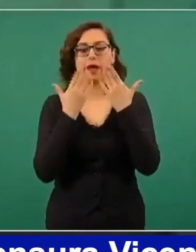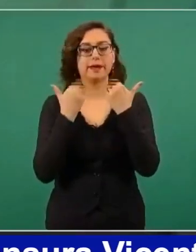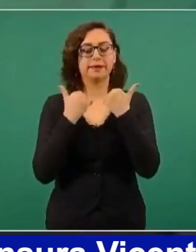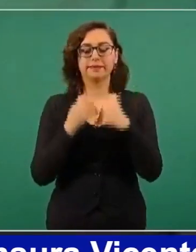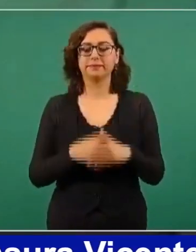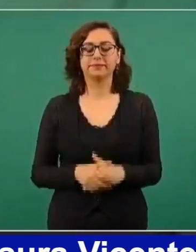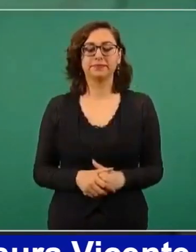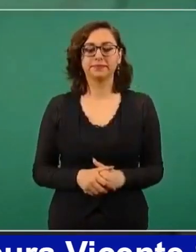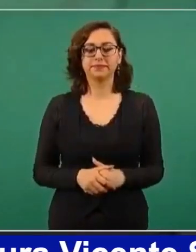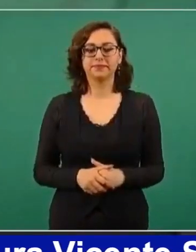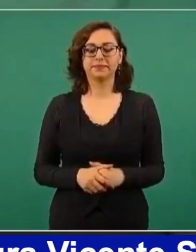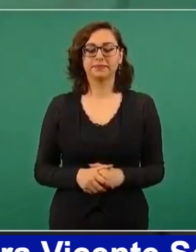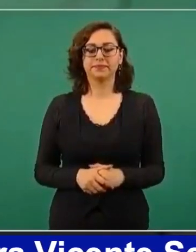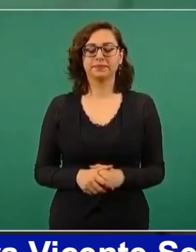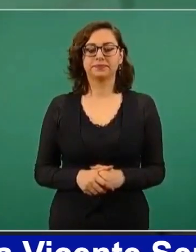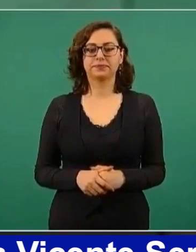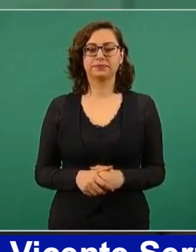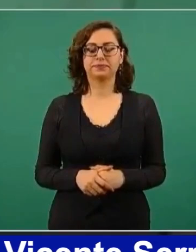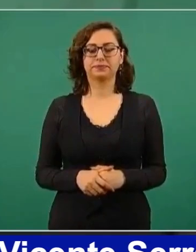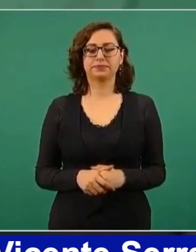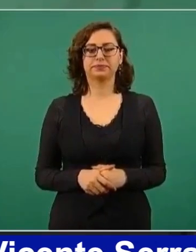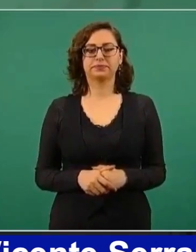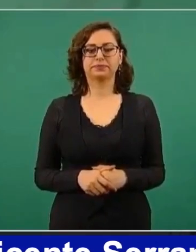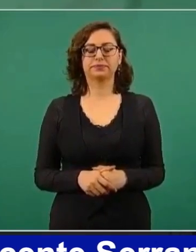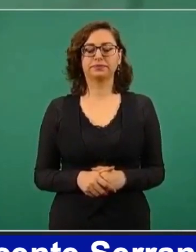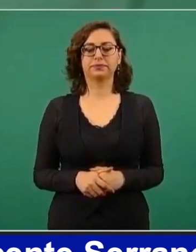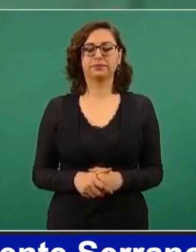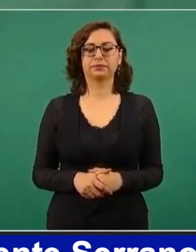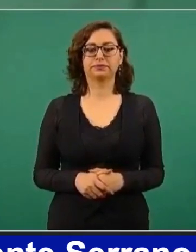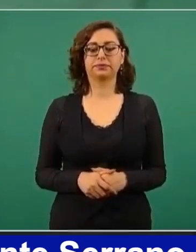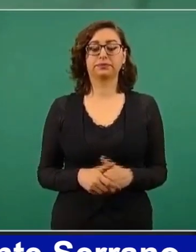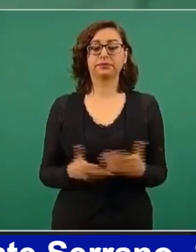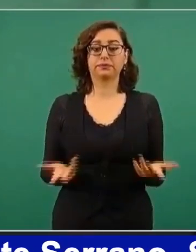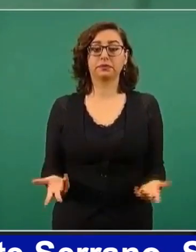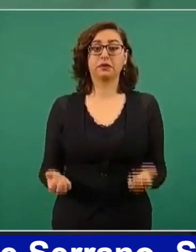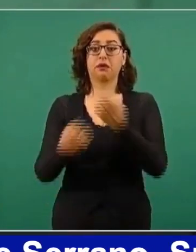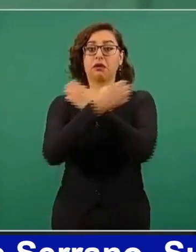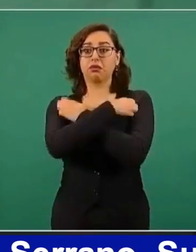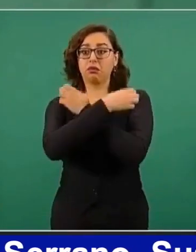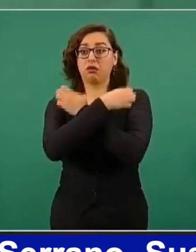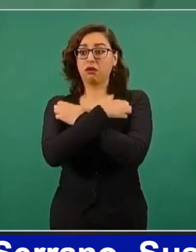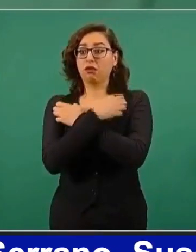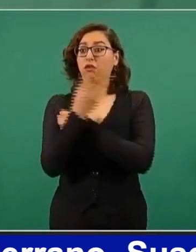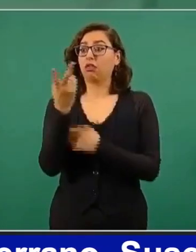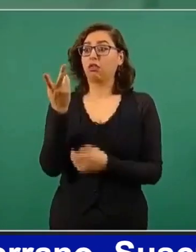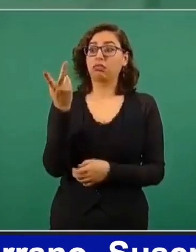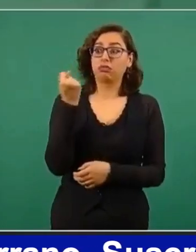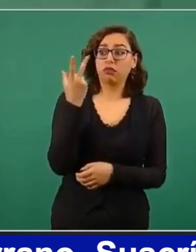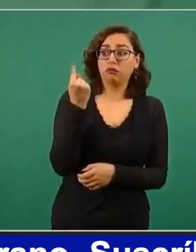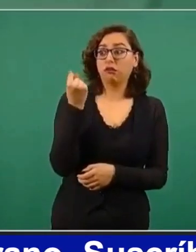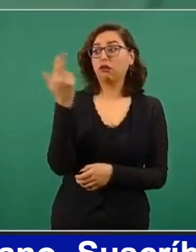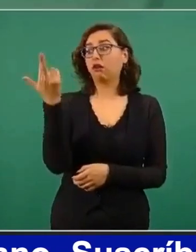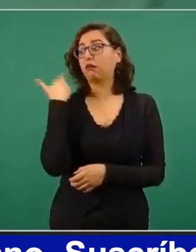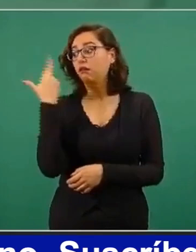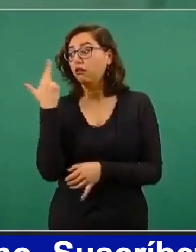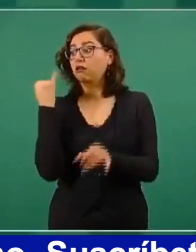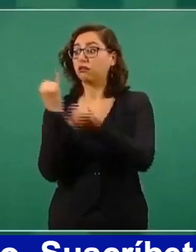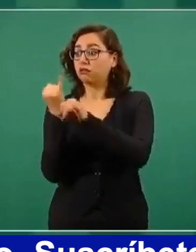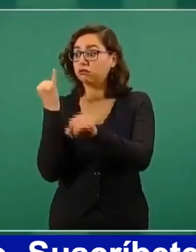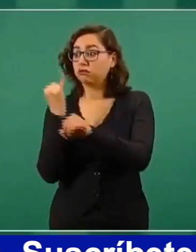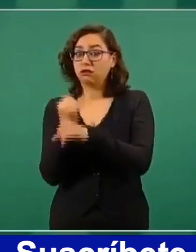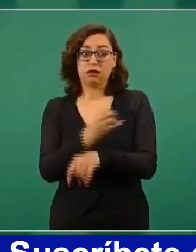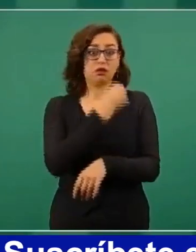No, es igual la educación a distancia, por radio, por televisión, por internet,